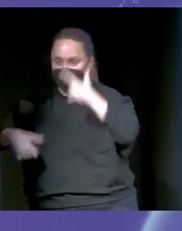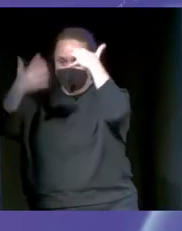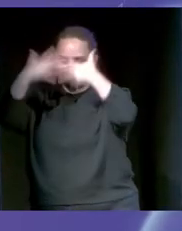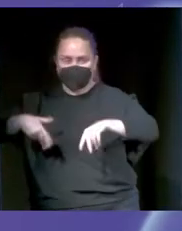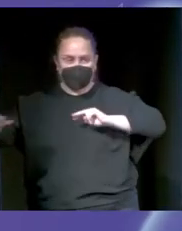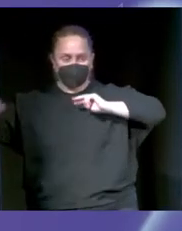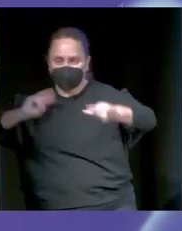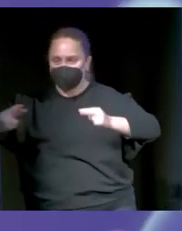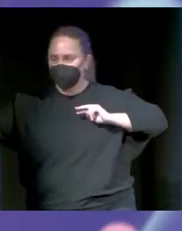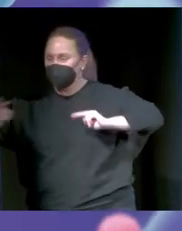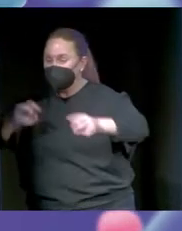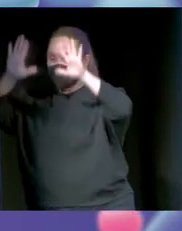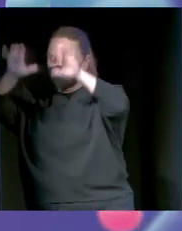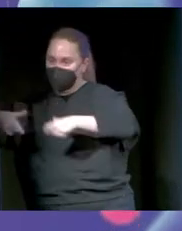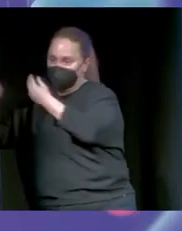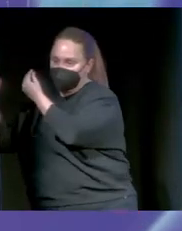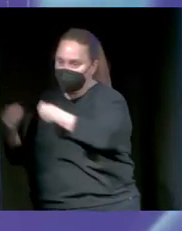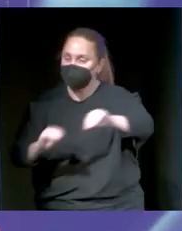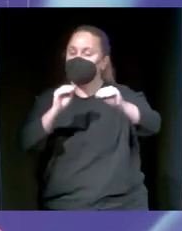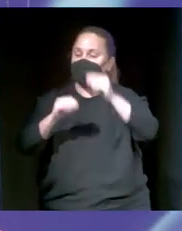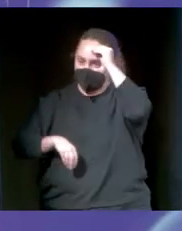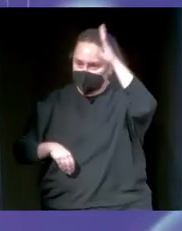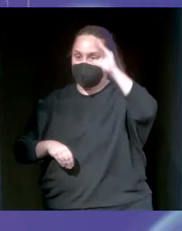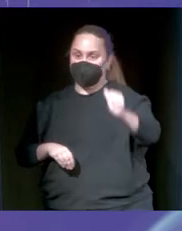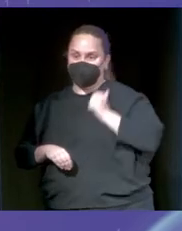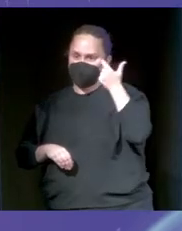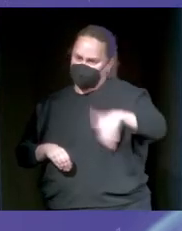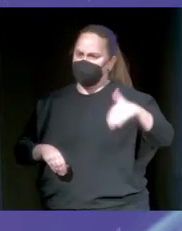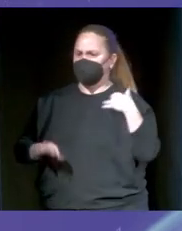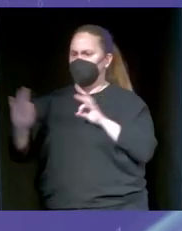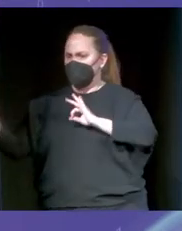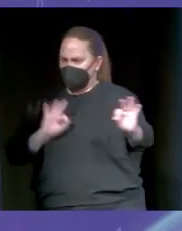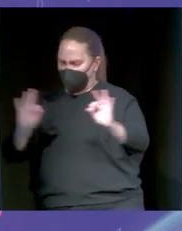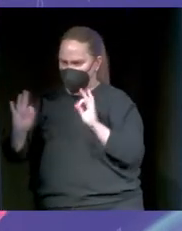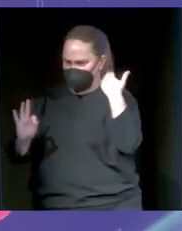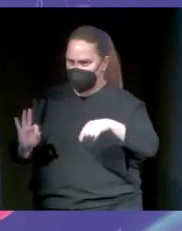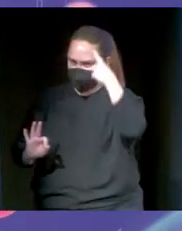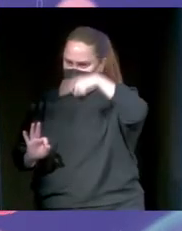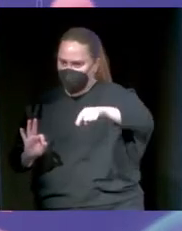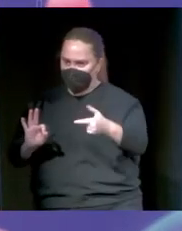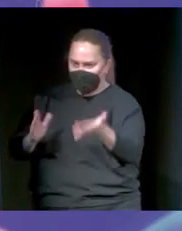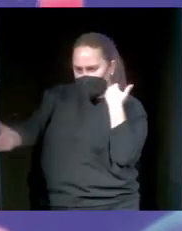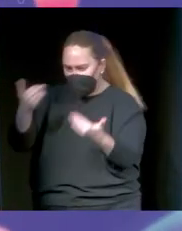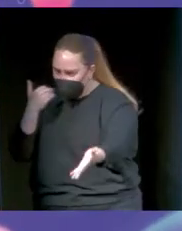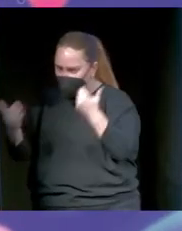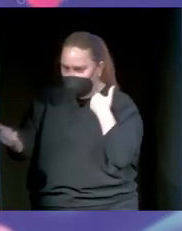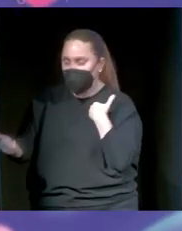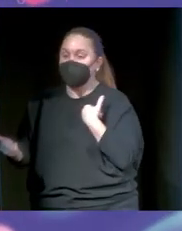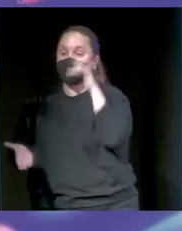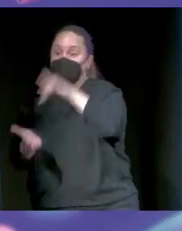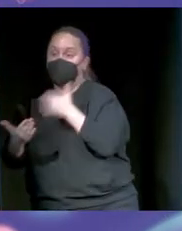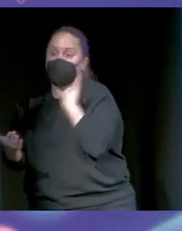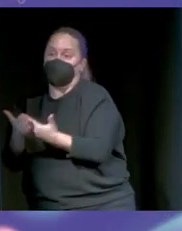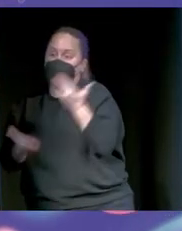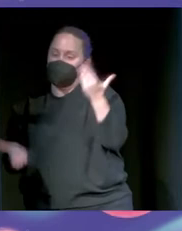Y a partir de ese momento se pasa por la inteligencia artificial que acabamos de entrenar. Esa inteligencia artificial saca hechos verificables y se le